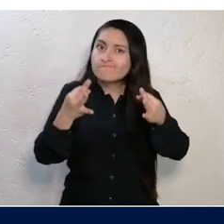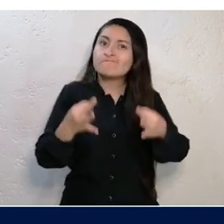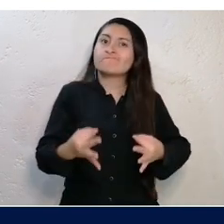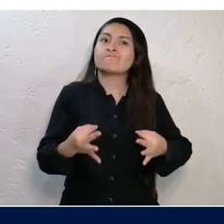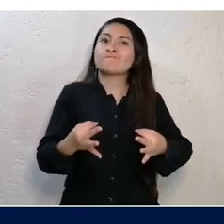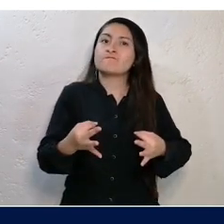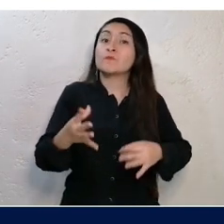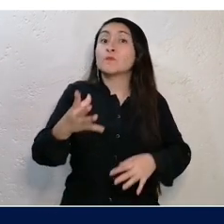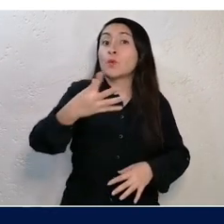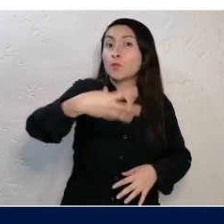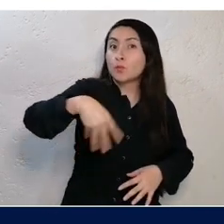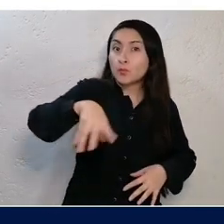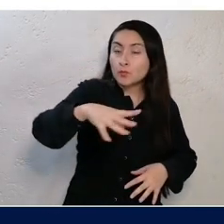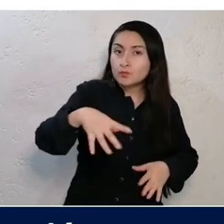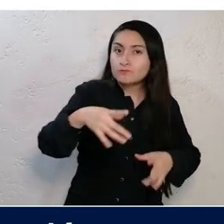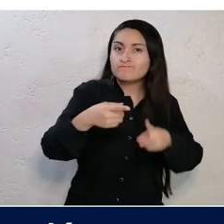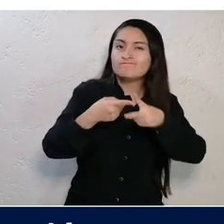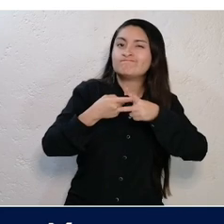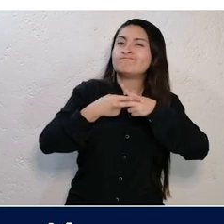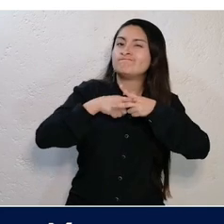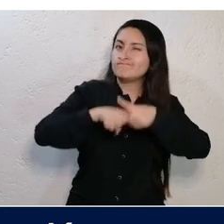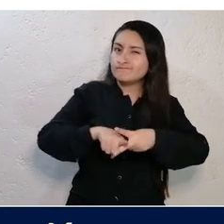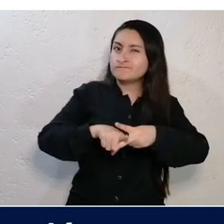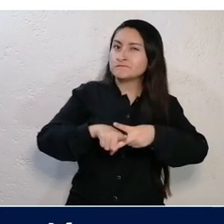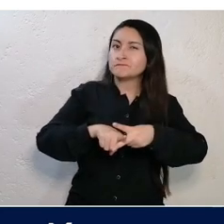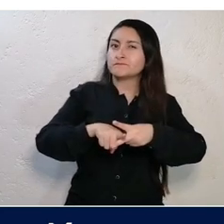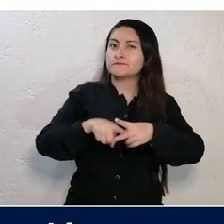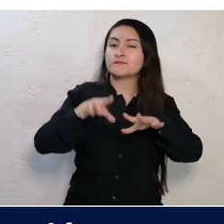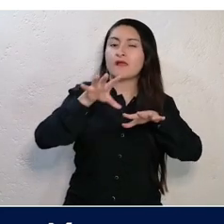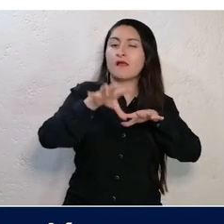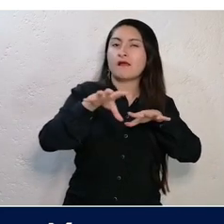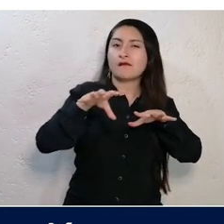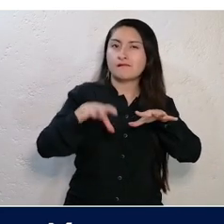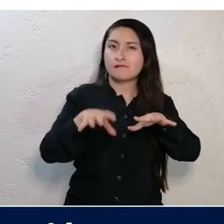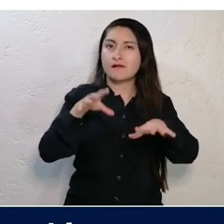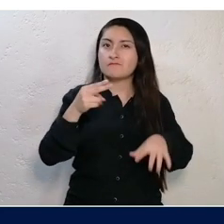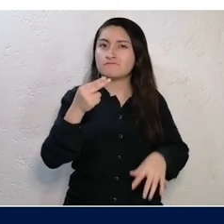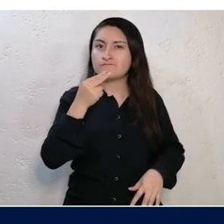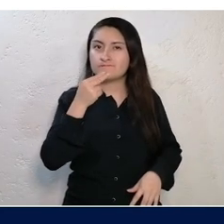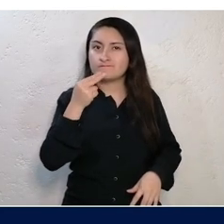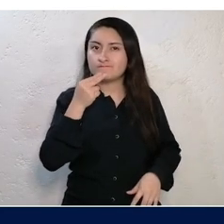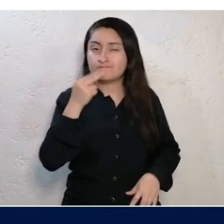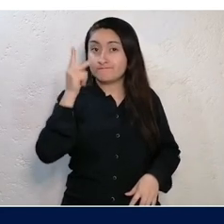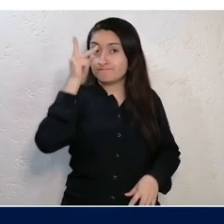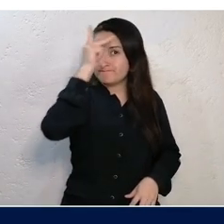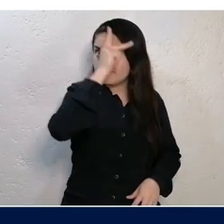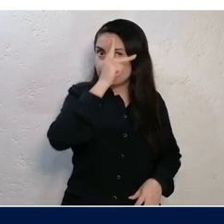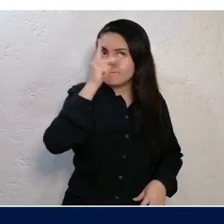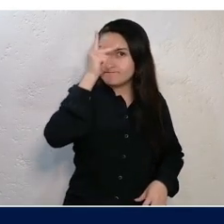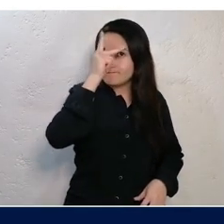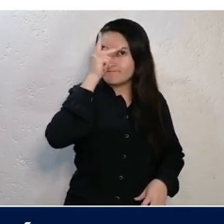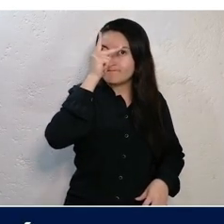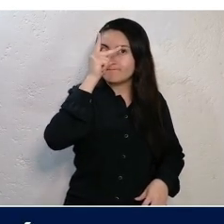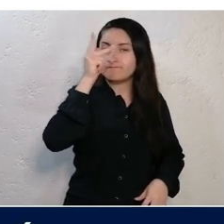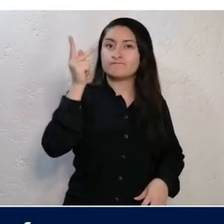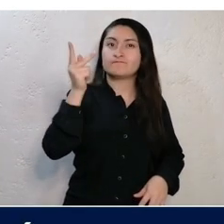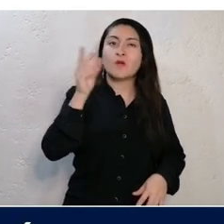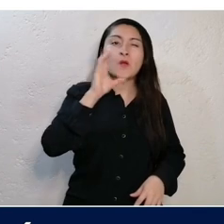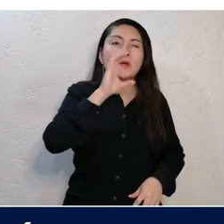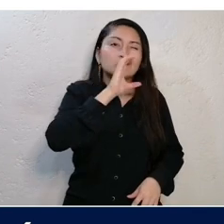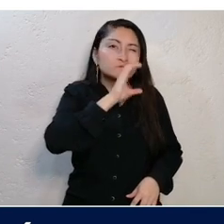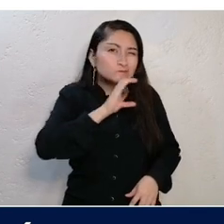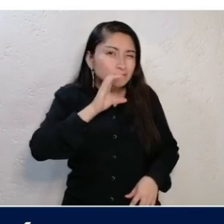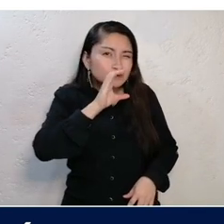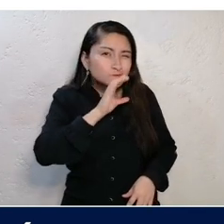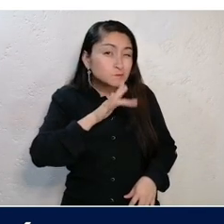psicólogos y las psicólogas, te invito a que comiences a buscar información en fuentes confiables de las